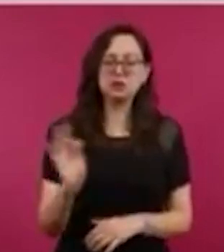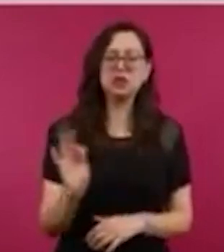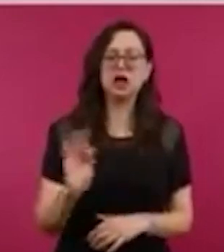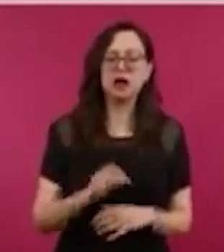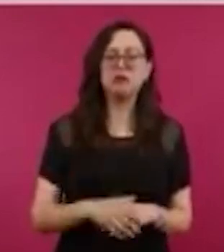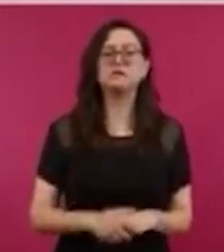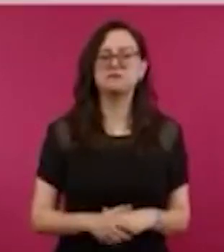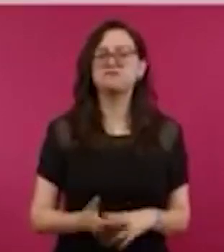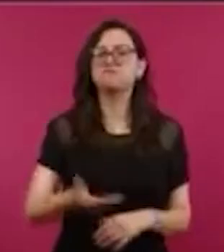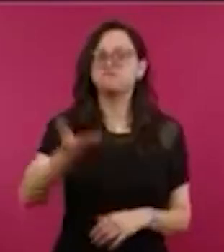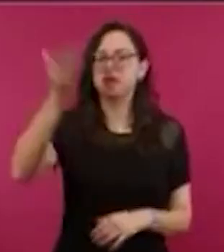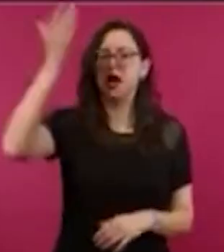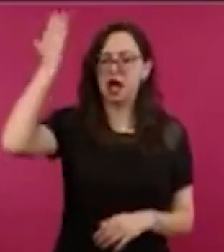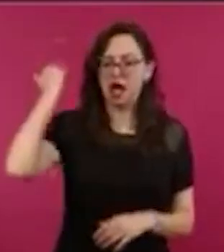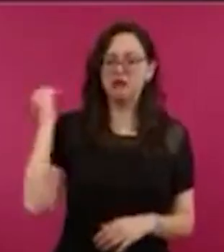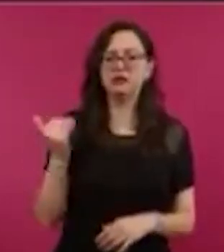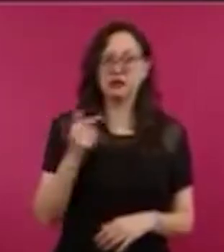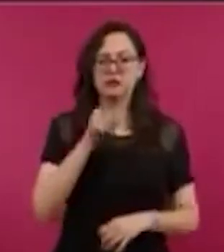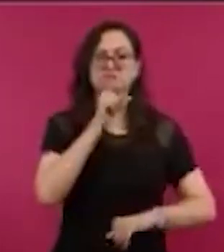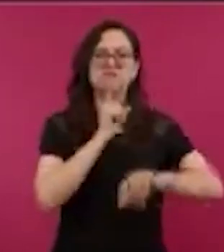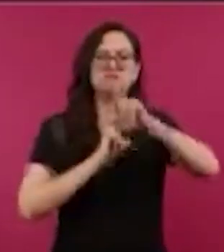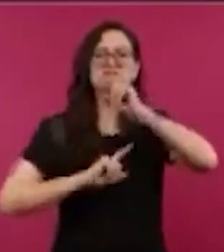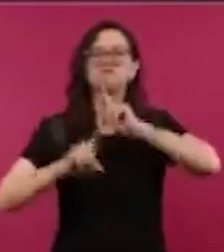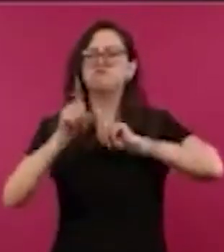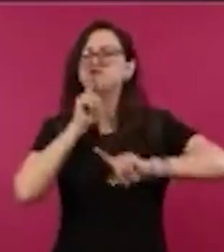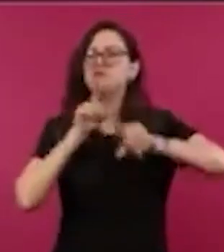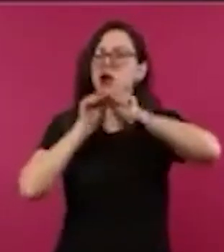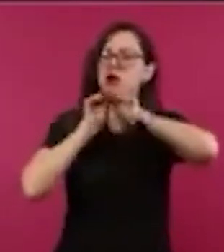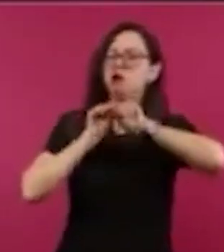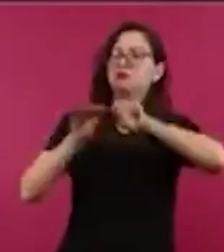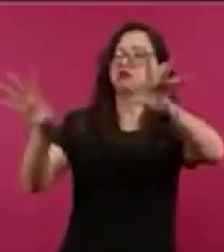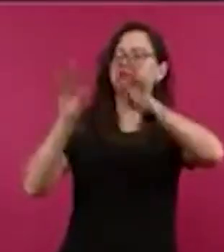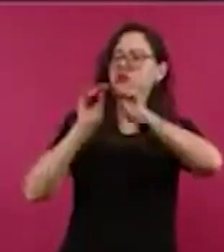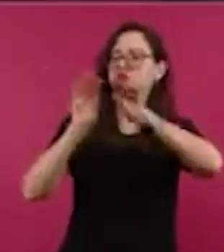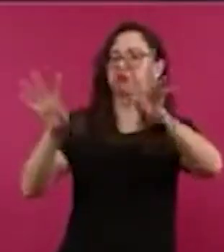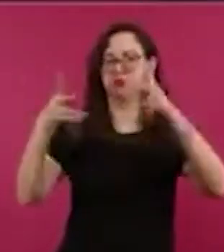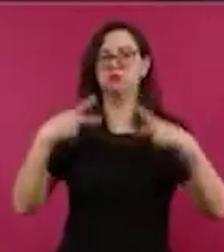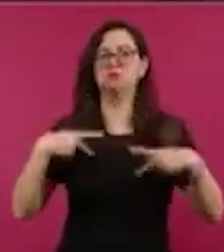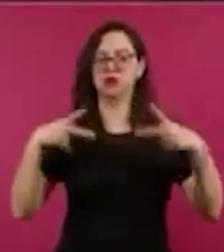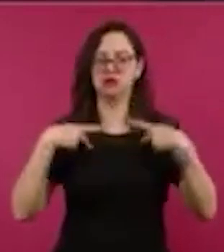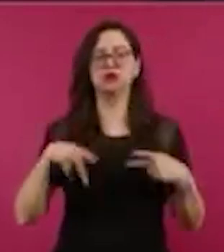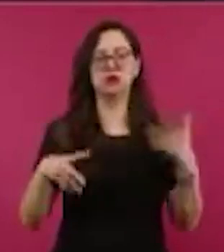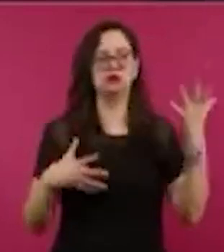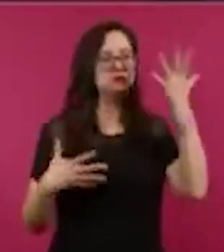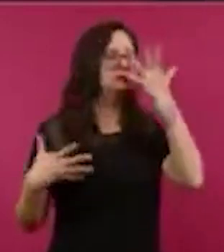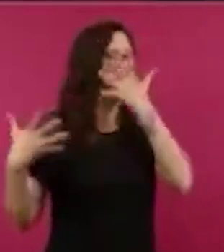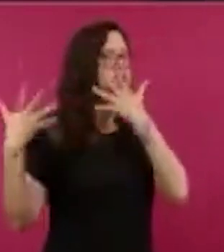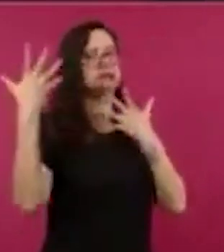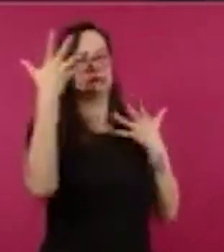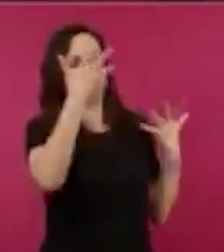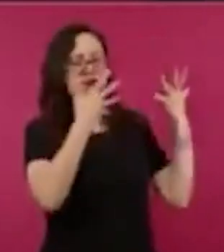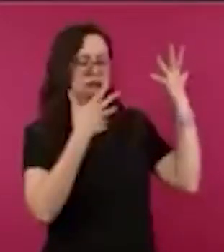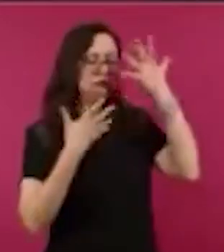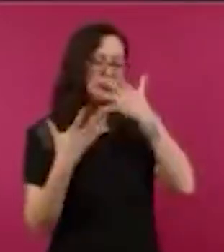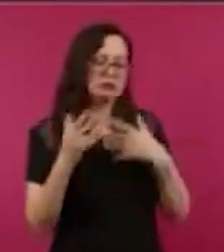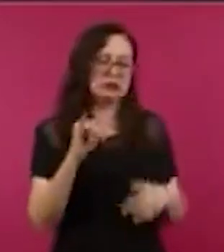¿Por qué con nosotros eso no transita,